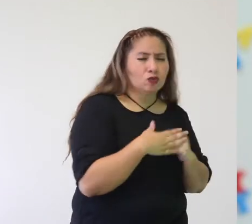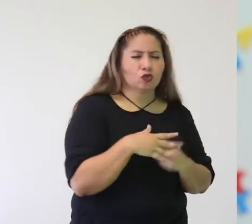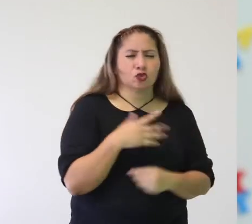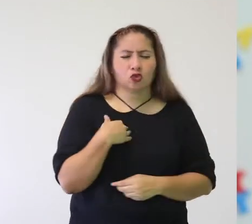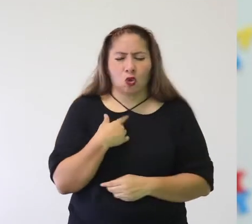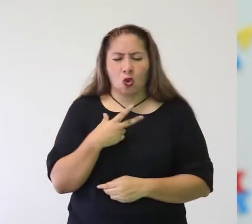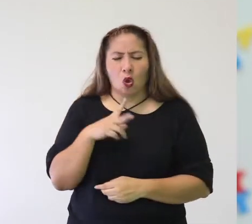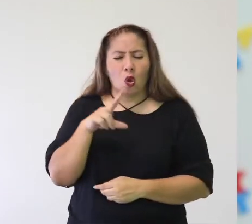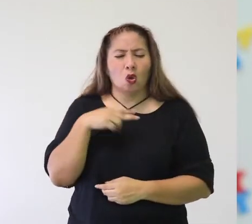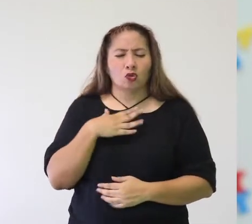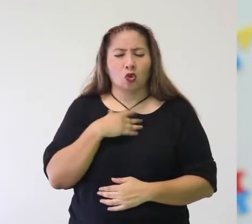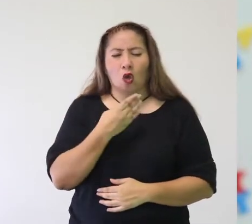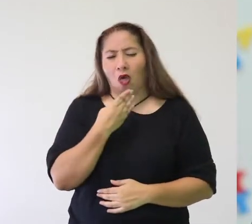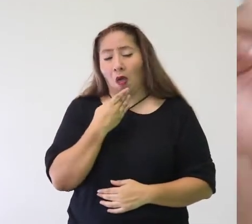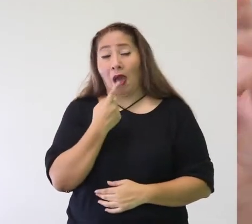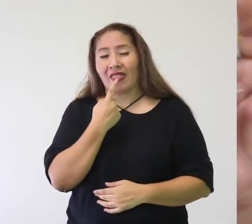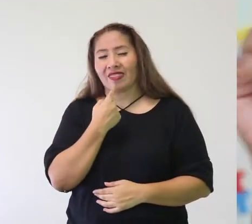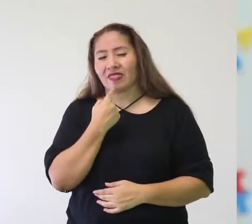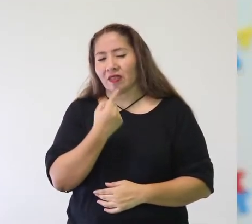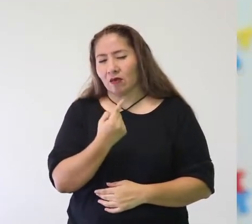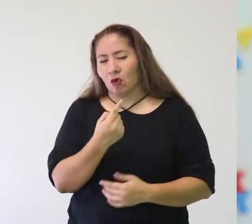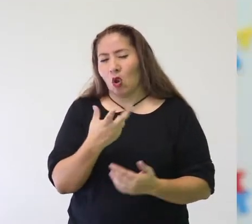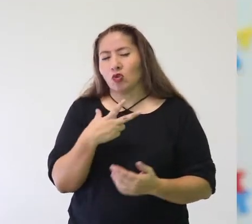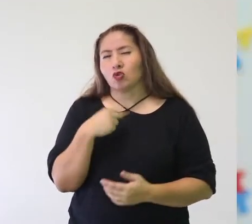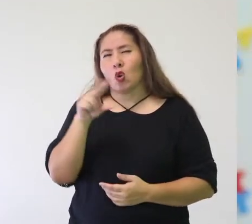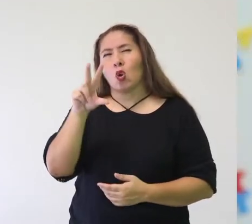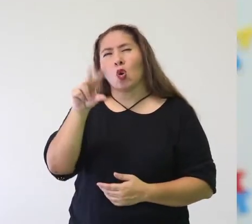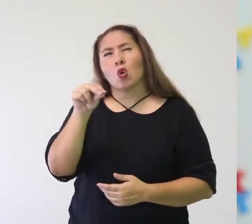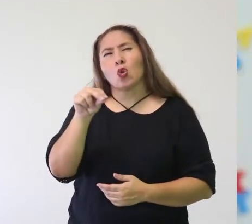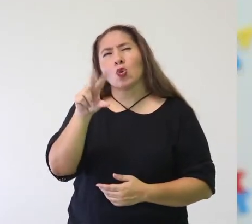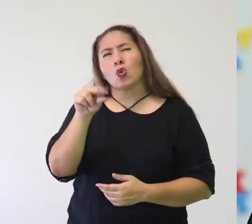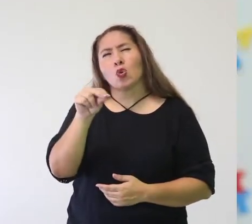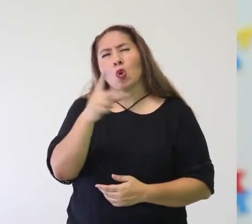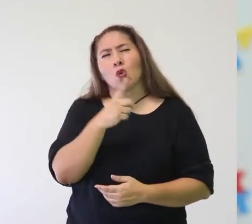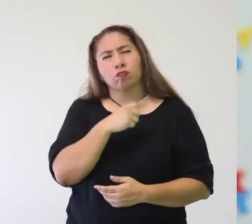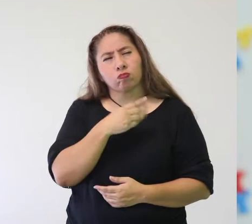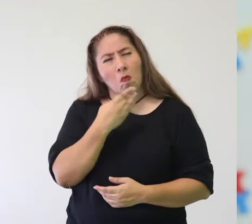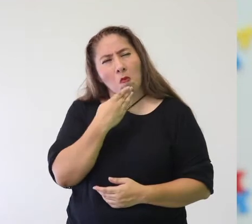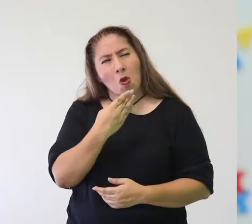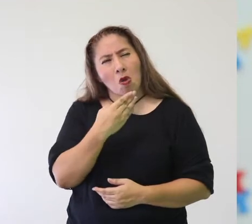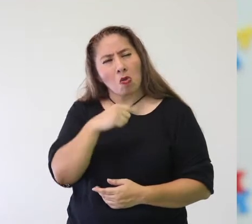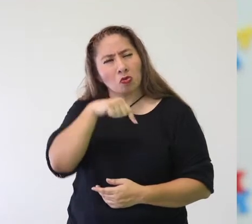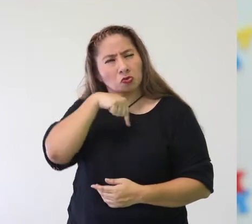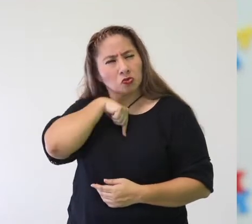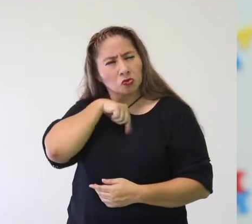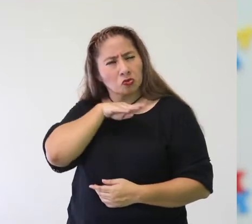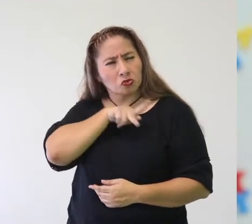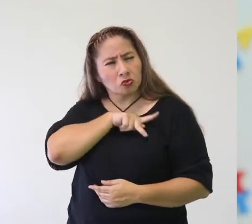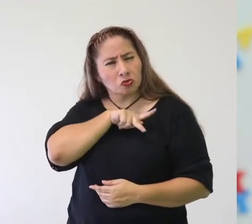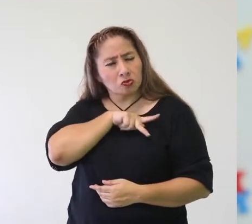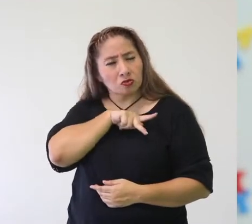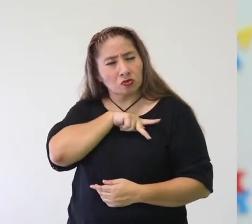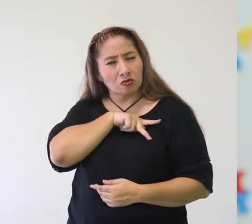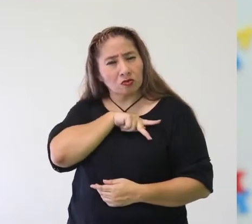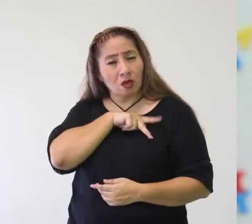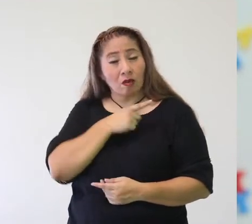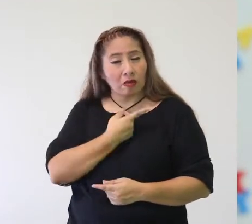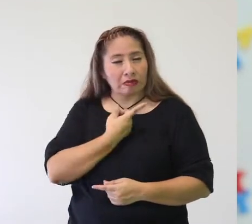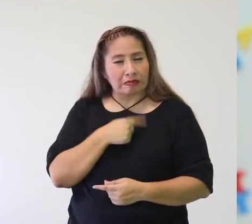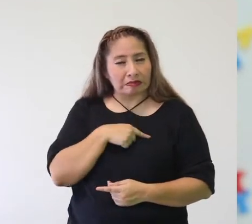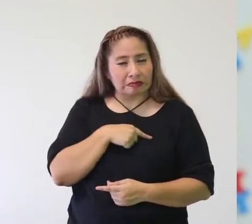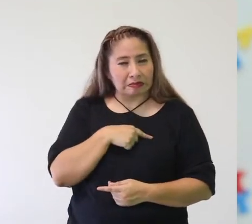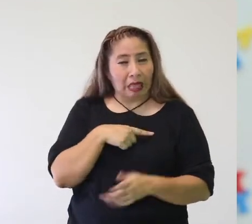soy lo suficientemente bueno, puede ser tu pensamiento negativo. A este pensamiento negativo le vas a agregar